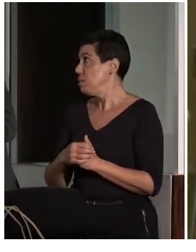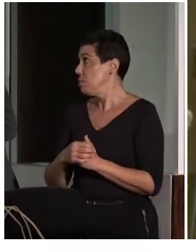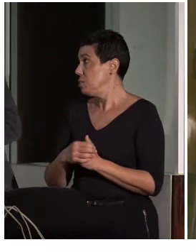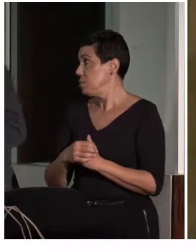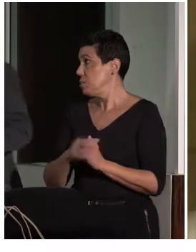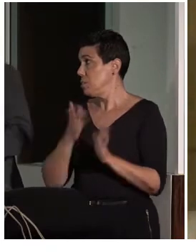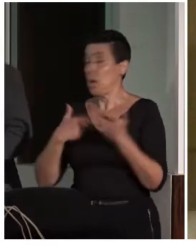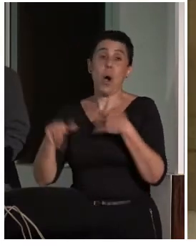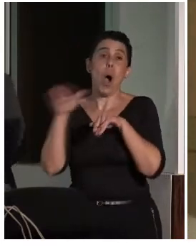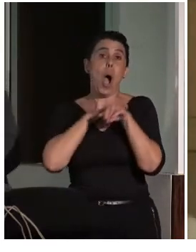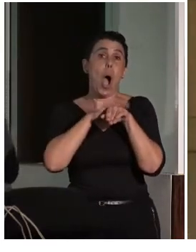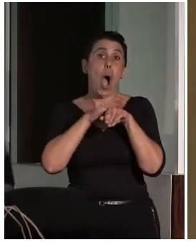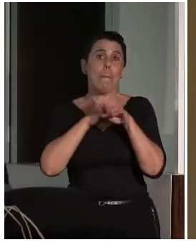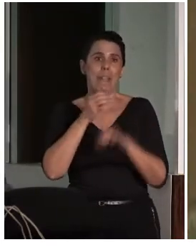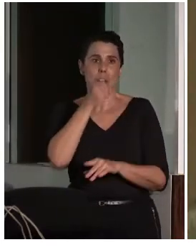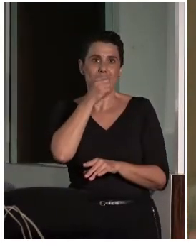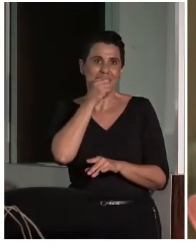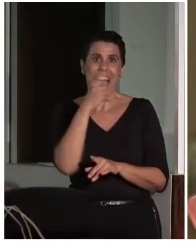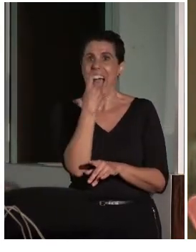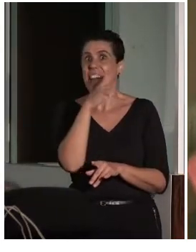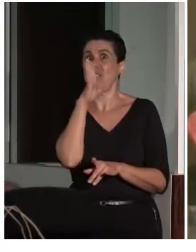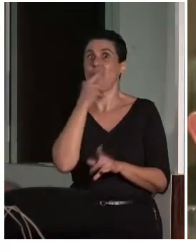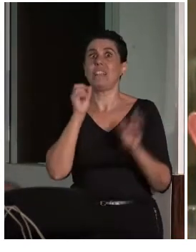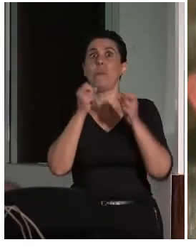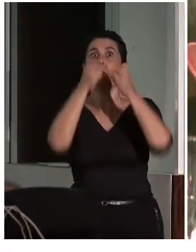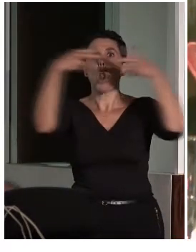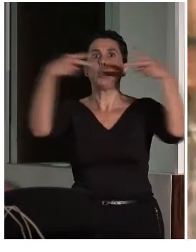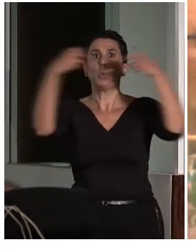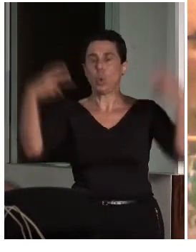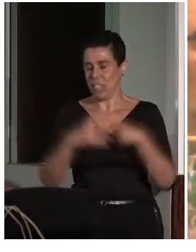Ah, vale. Bueno, lo hago sentado.